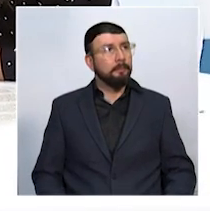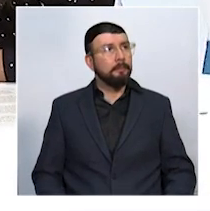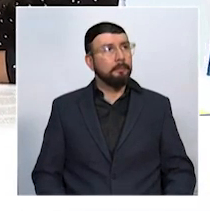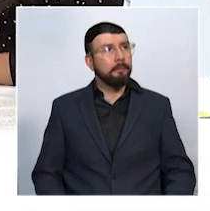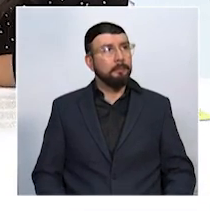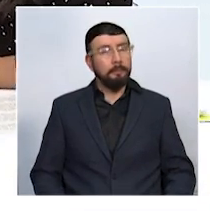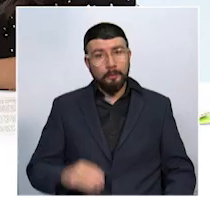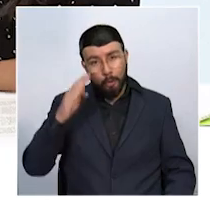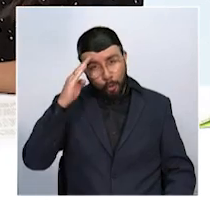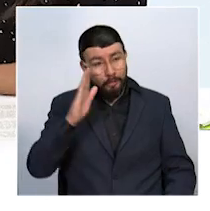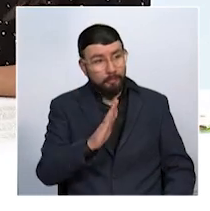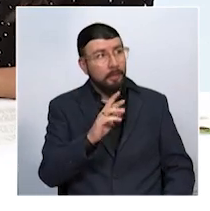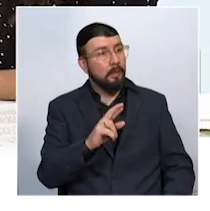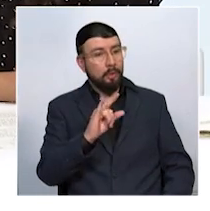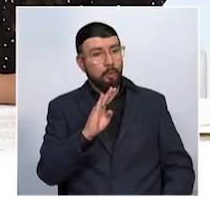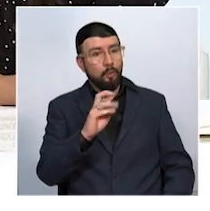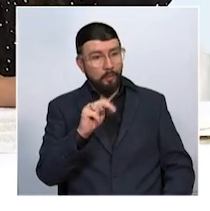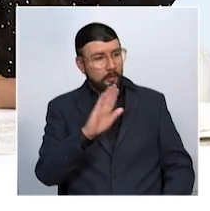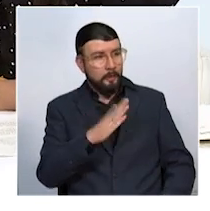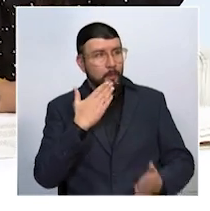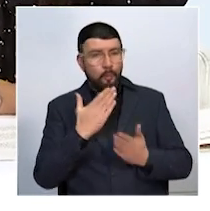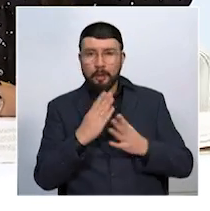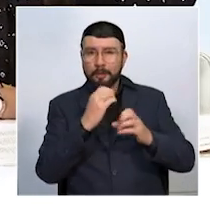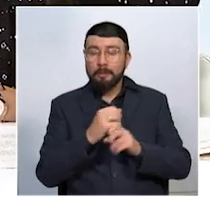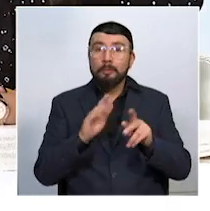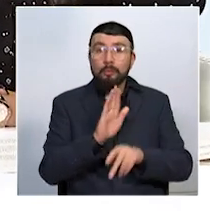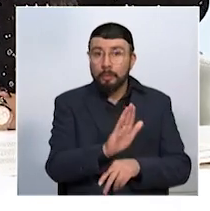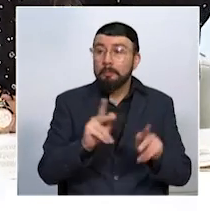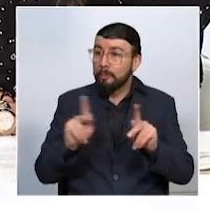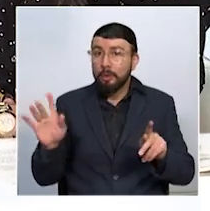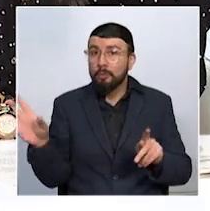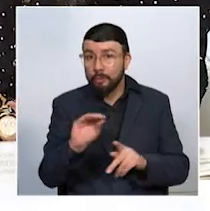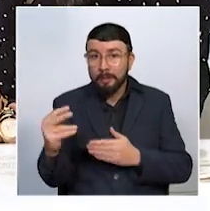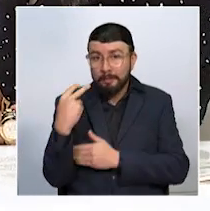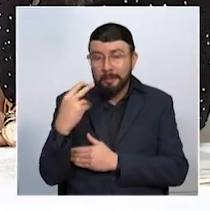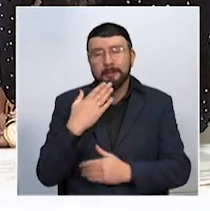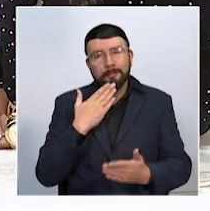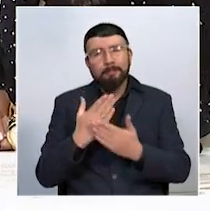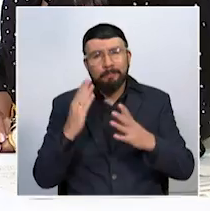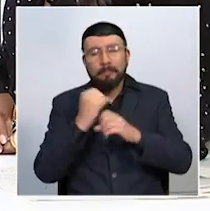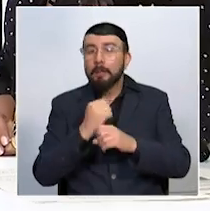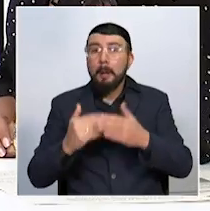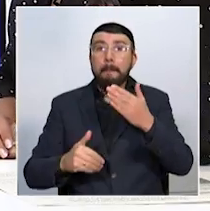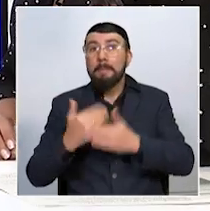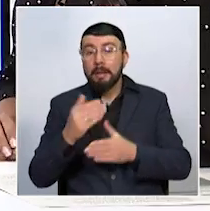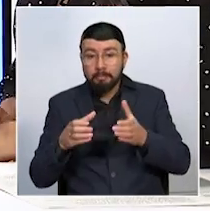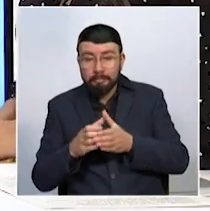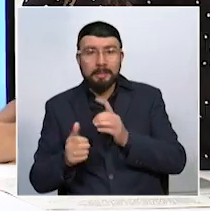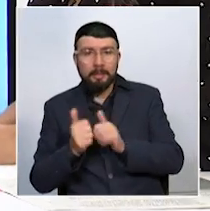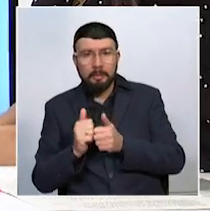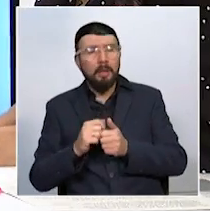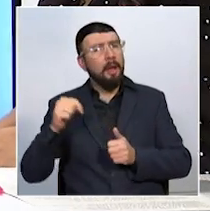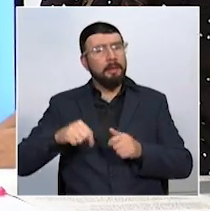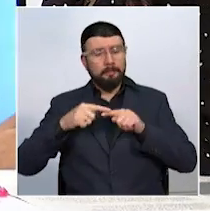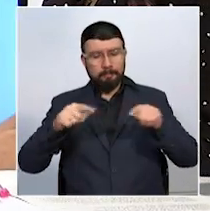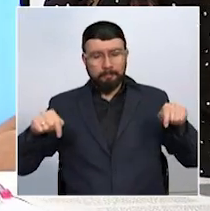Hola Rubén, ¿qué tal? Muy buenas noches. Saludo para usted, para Daniela y para toda la gente que ha estado, ahora está sintonizada con Telecafe Noticias. Empezamos la sección deportiva, estamos aquí en el despacho